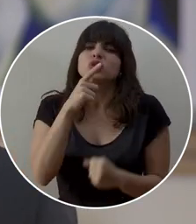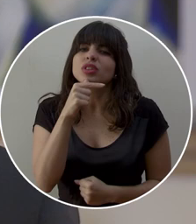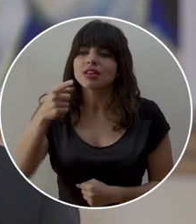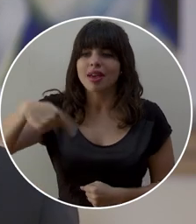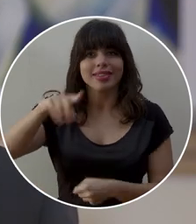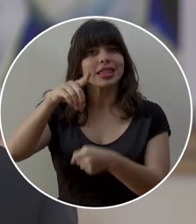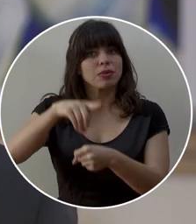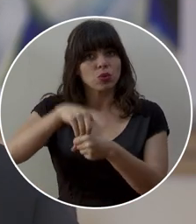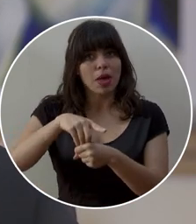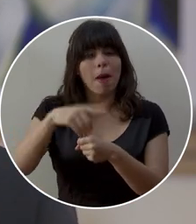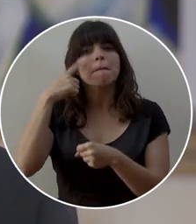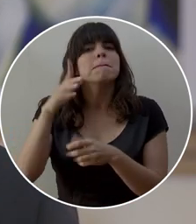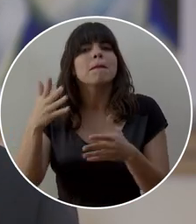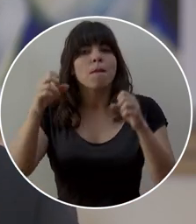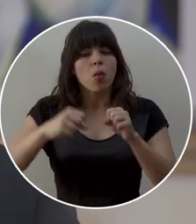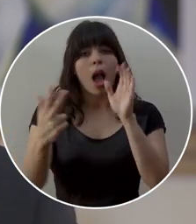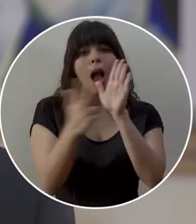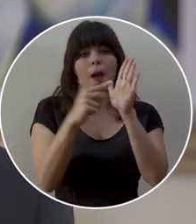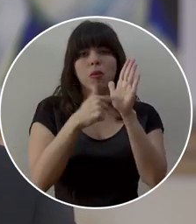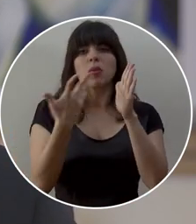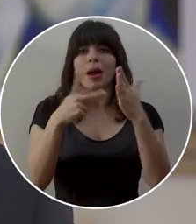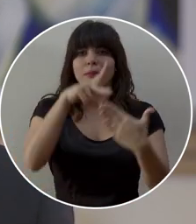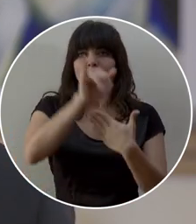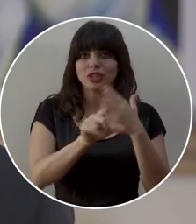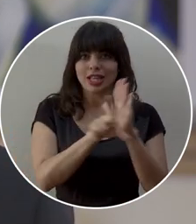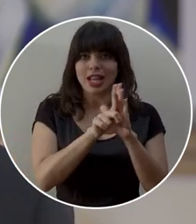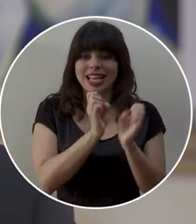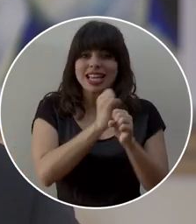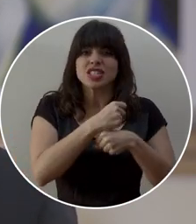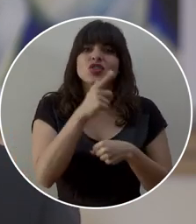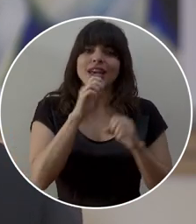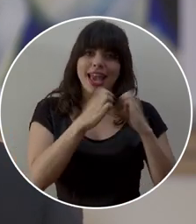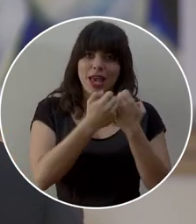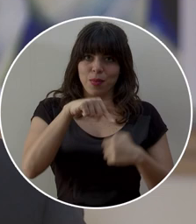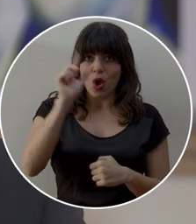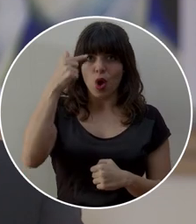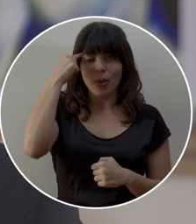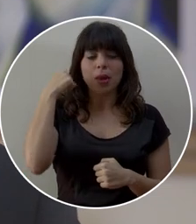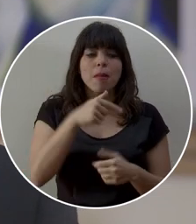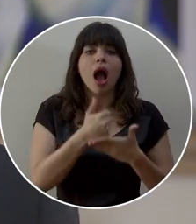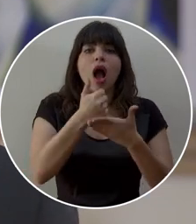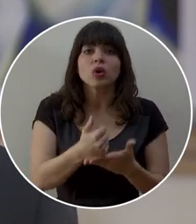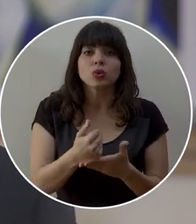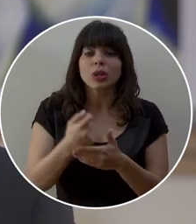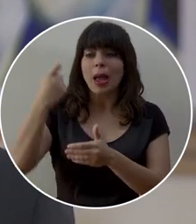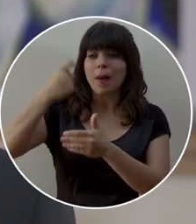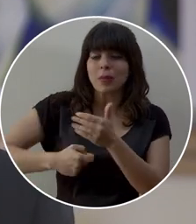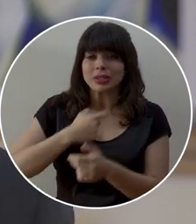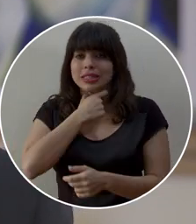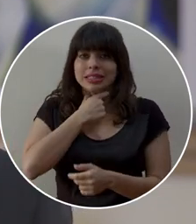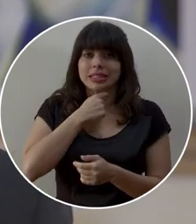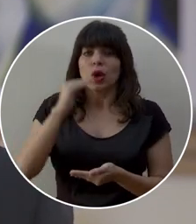señoras y señores diputados para aprobar los proyectos de ley preparados por el equipo de este Gobierno, que disminuirán la presión